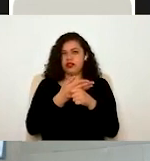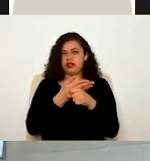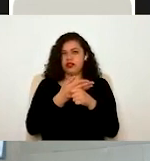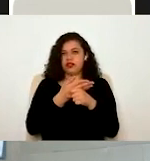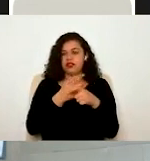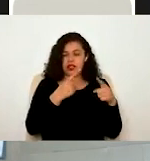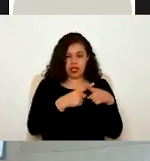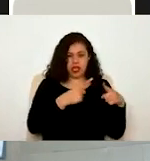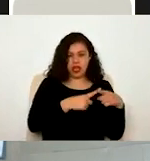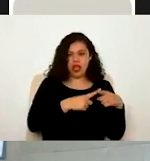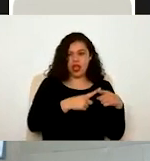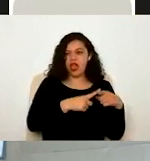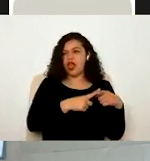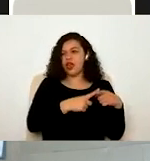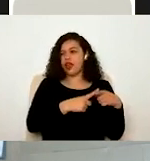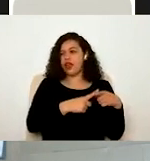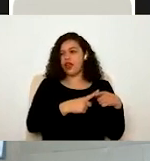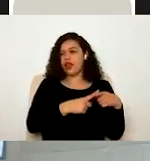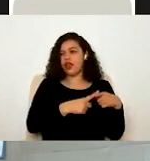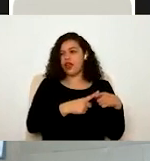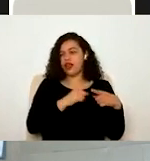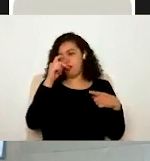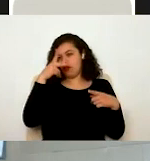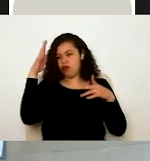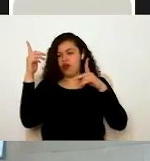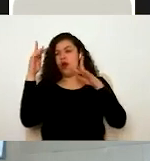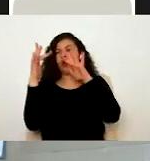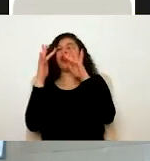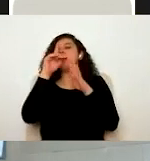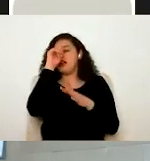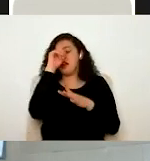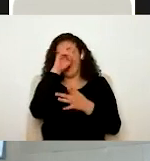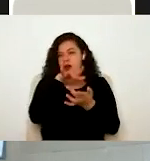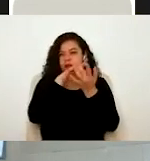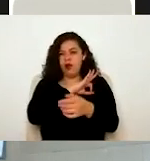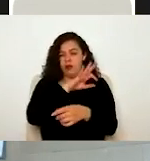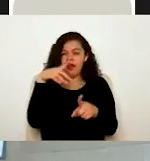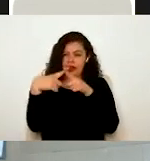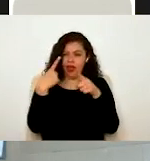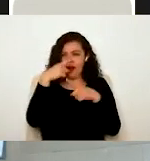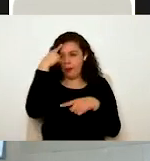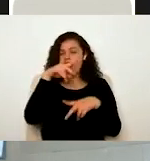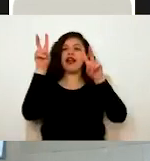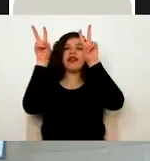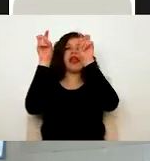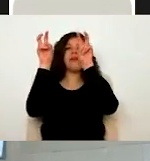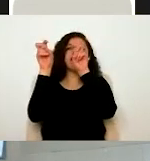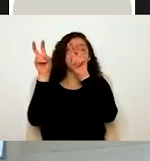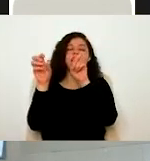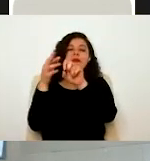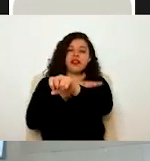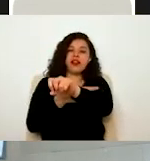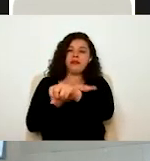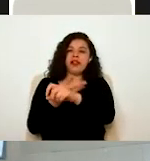quiénes son los contactos, los asesores que pueden apoyarlos en cuestiones de los trámites aquí